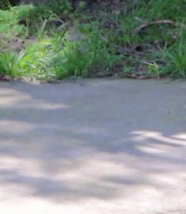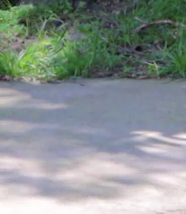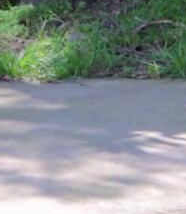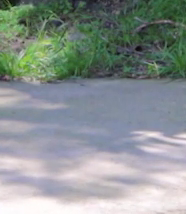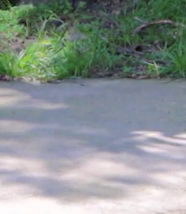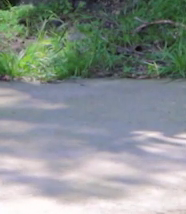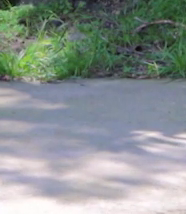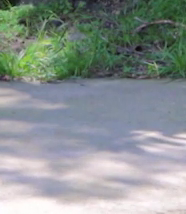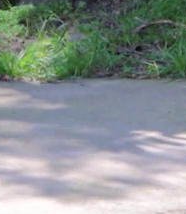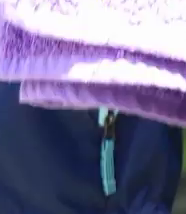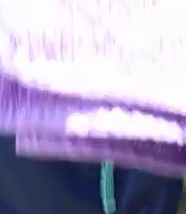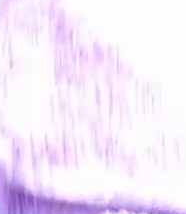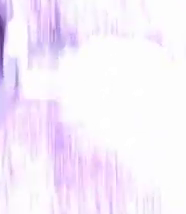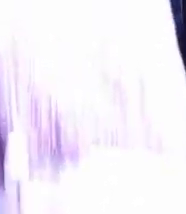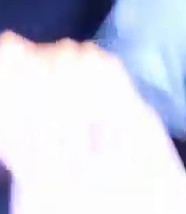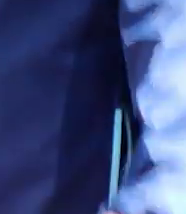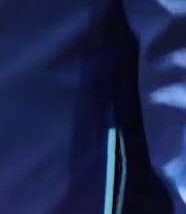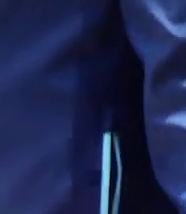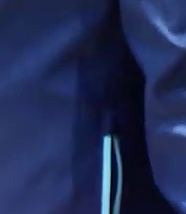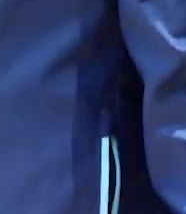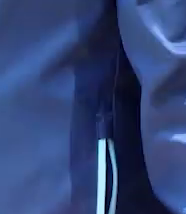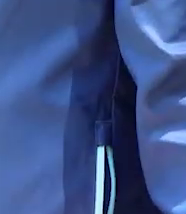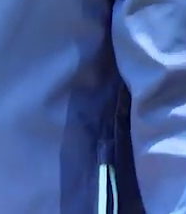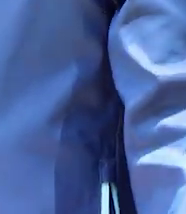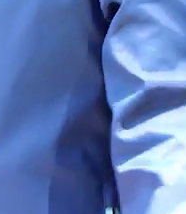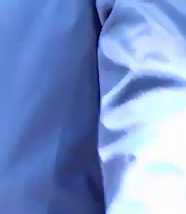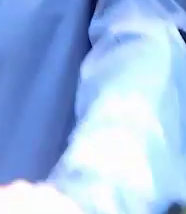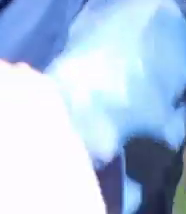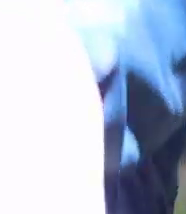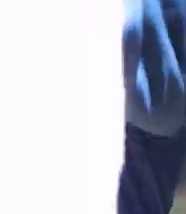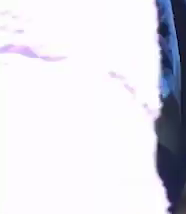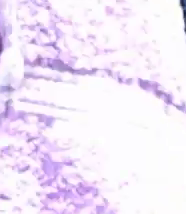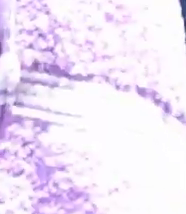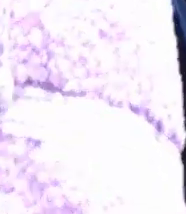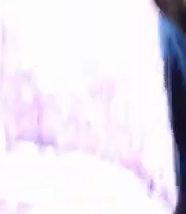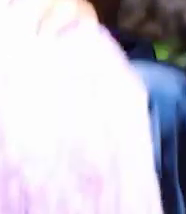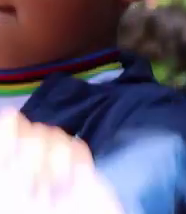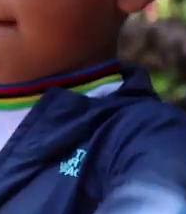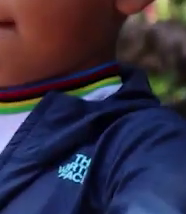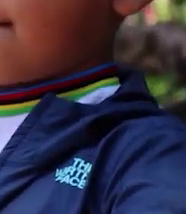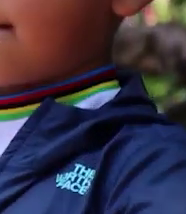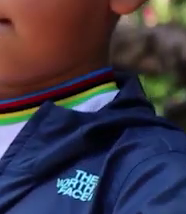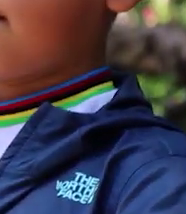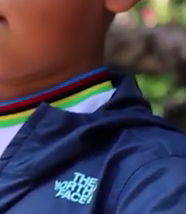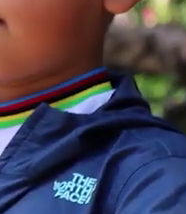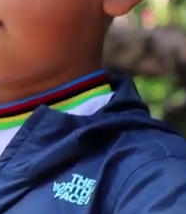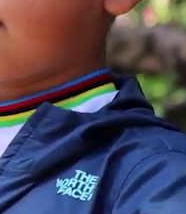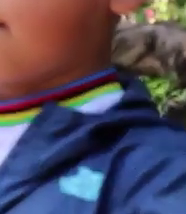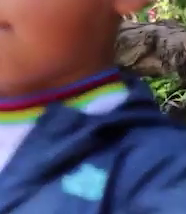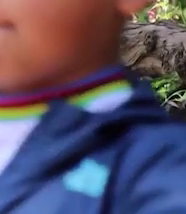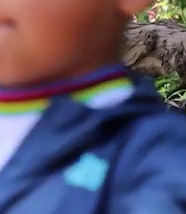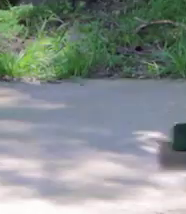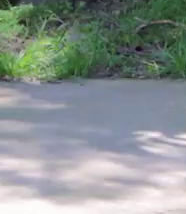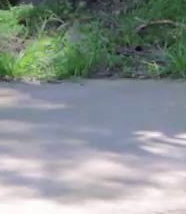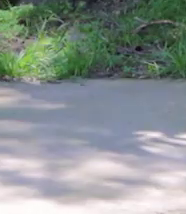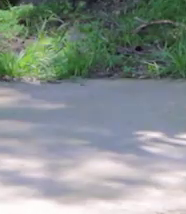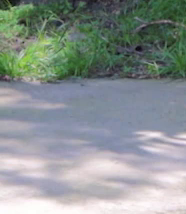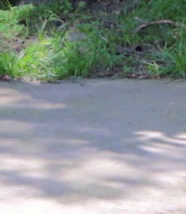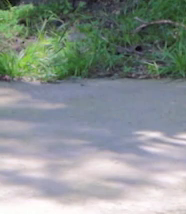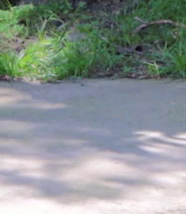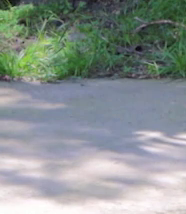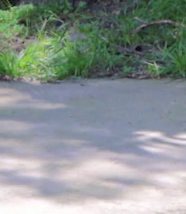Y baja en extensión. Vamos a subir los brazos a la altura de los hombros. Bajamos y subimos